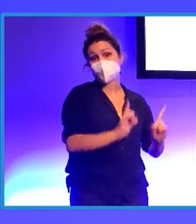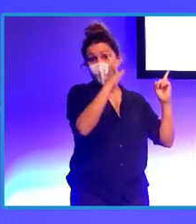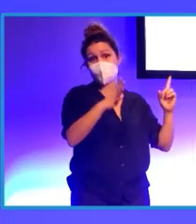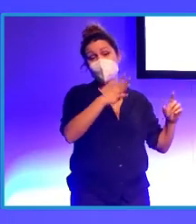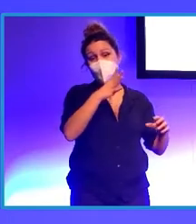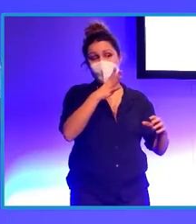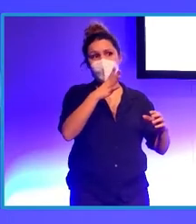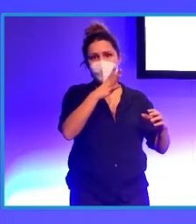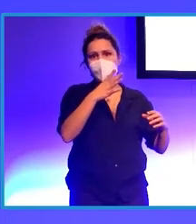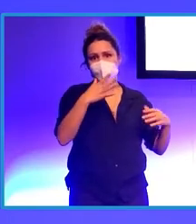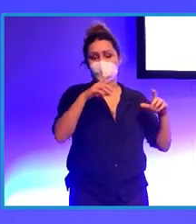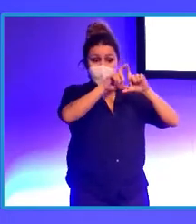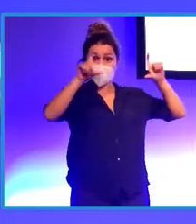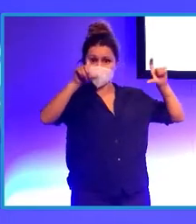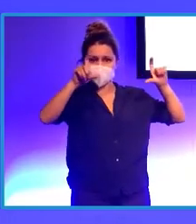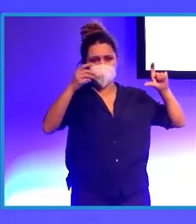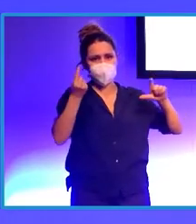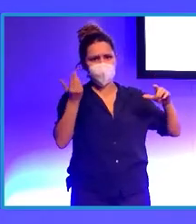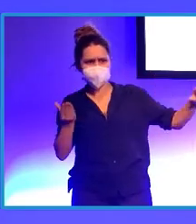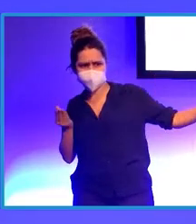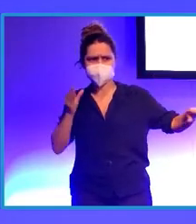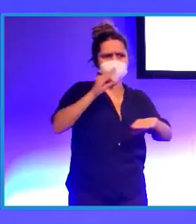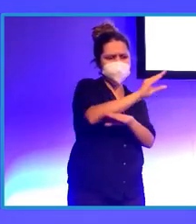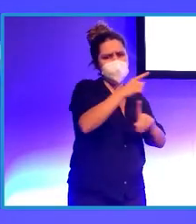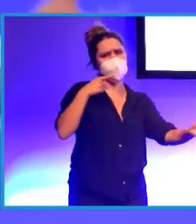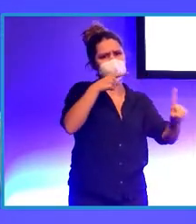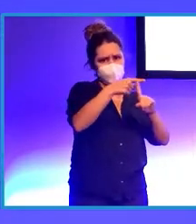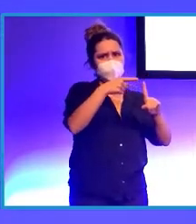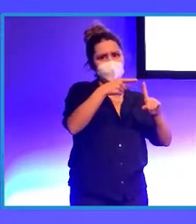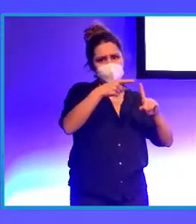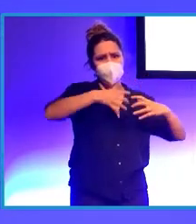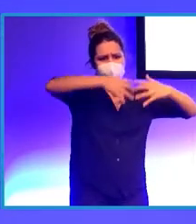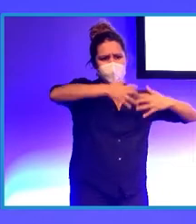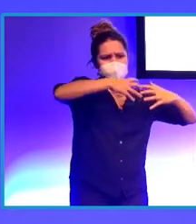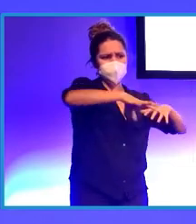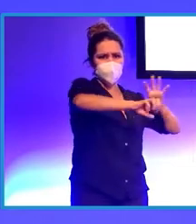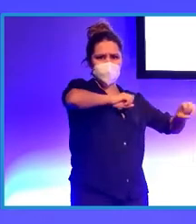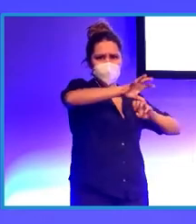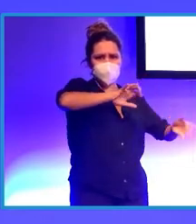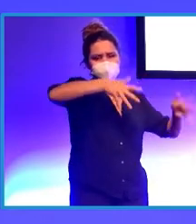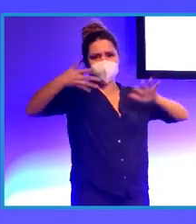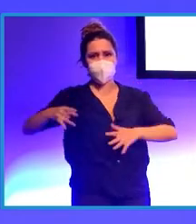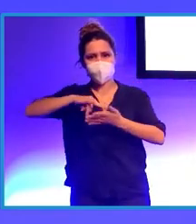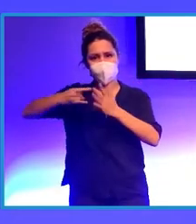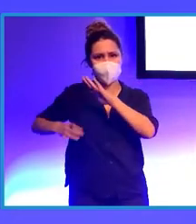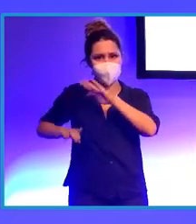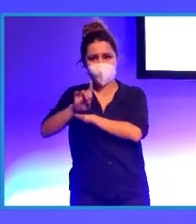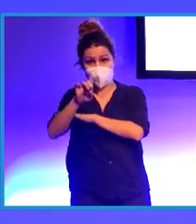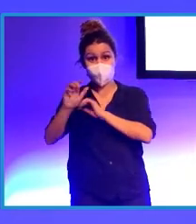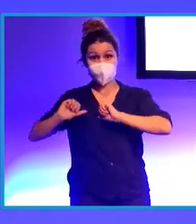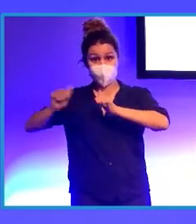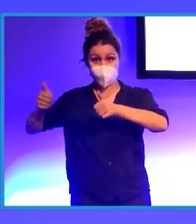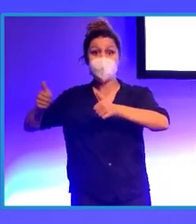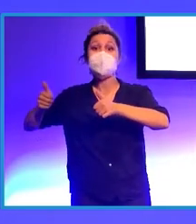una inversión bastante potente para poner esto en marcha. Entonces, tuvimos muchísimos problemas, pero bueno,